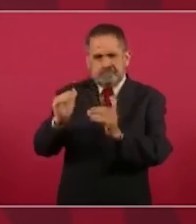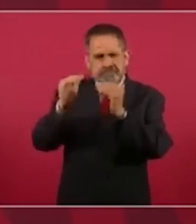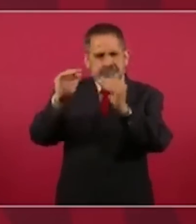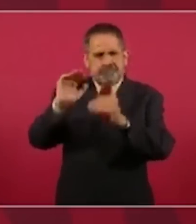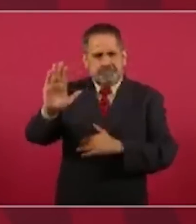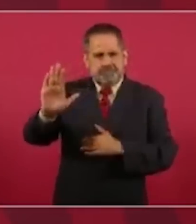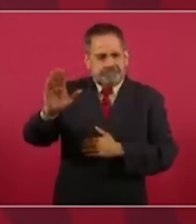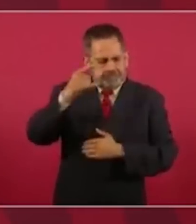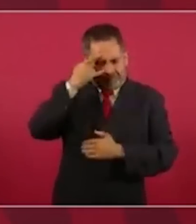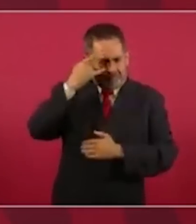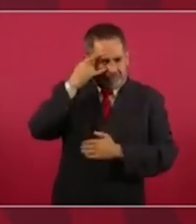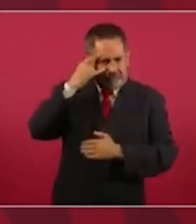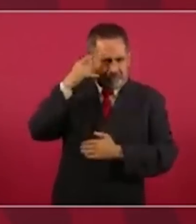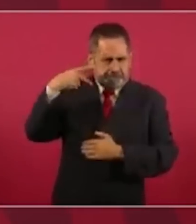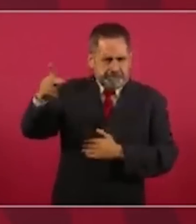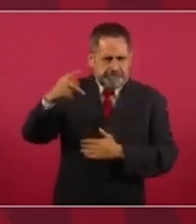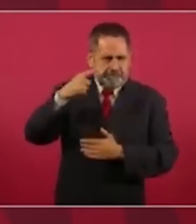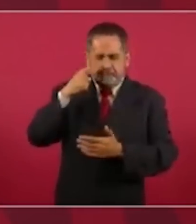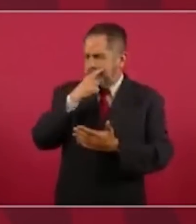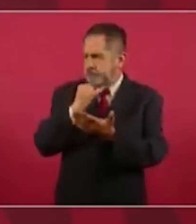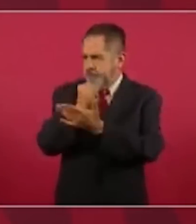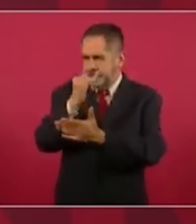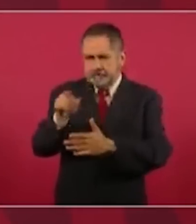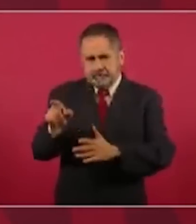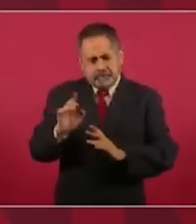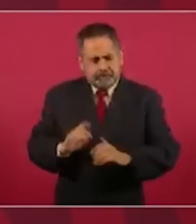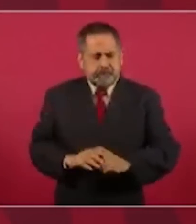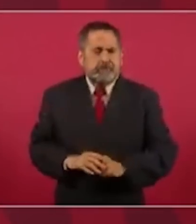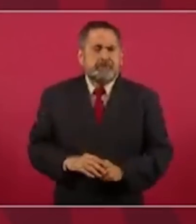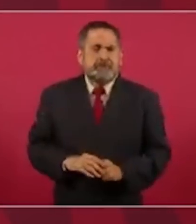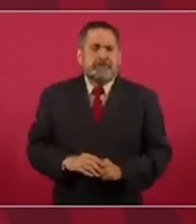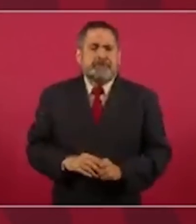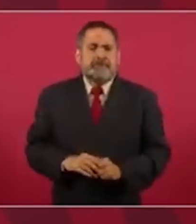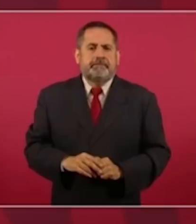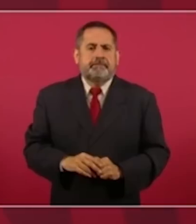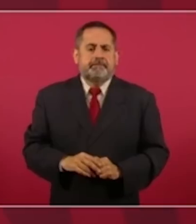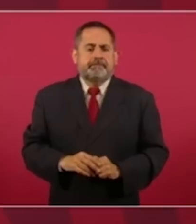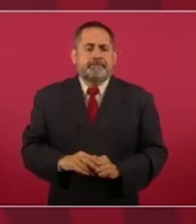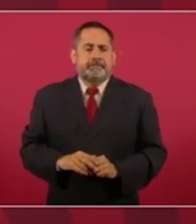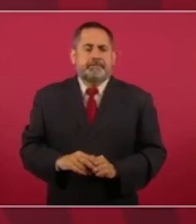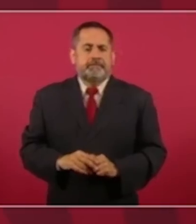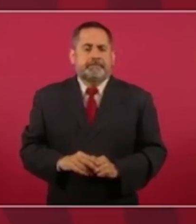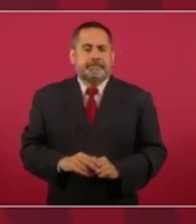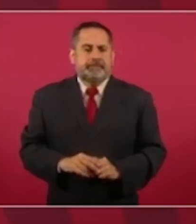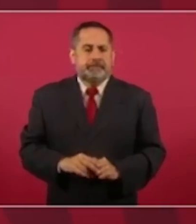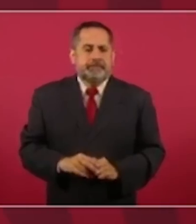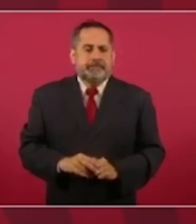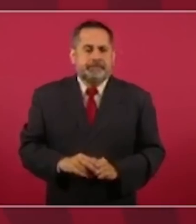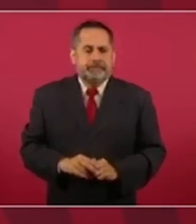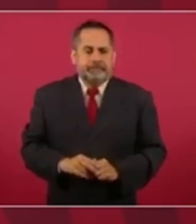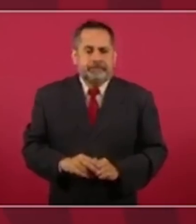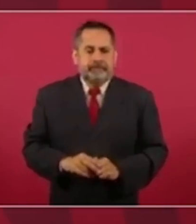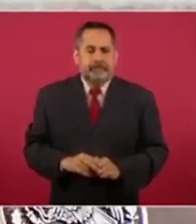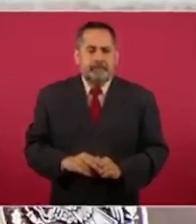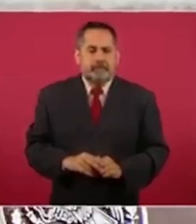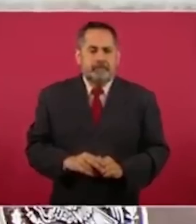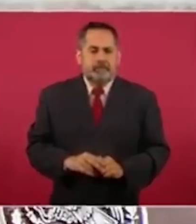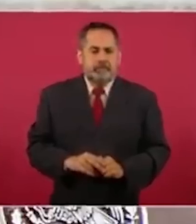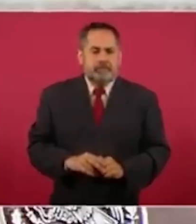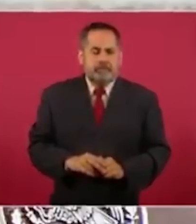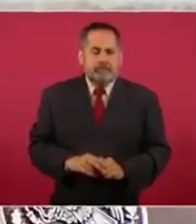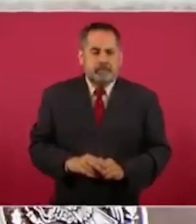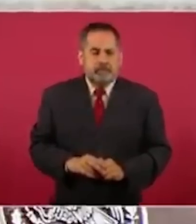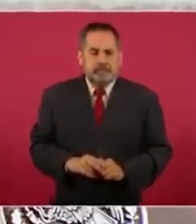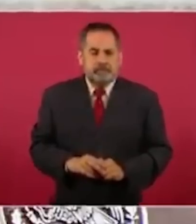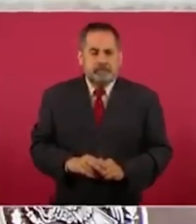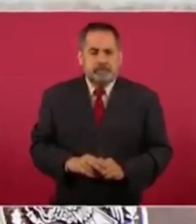que tienen